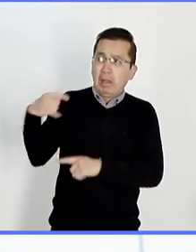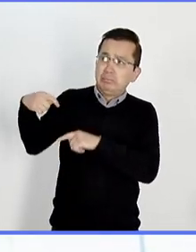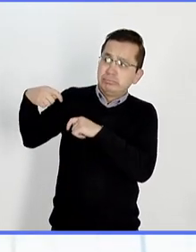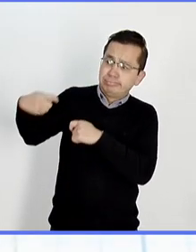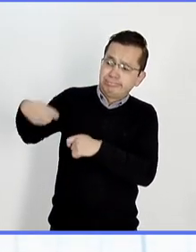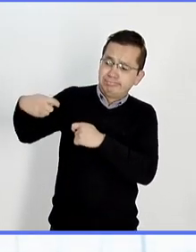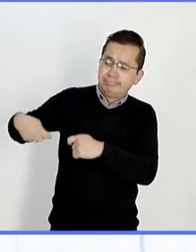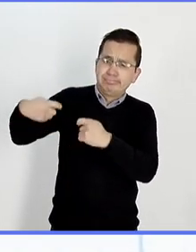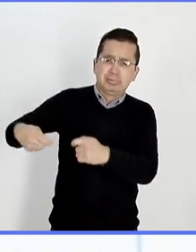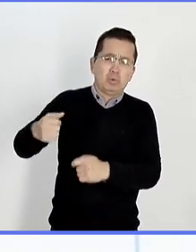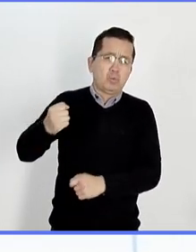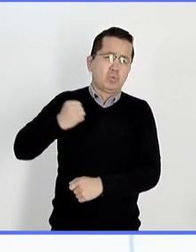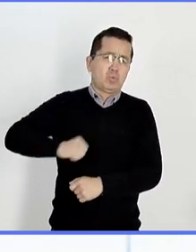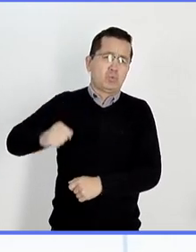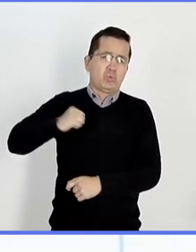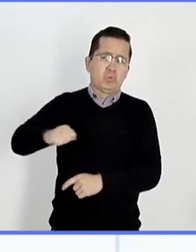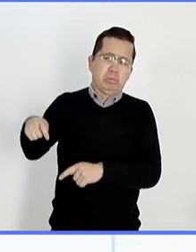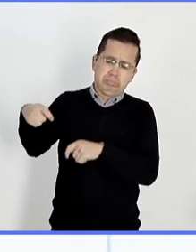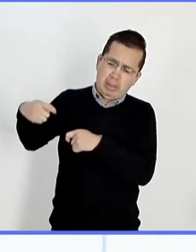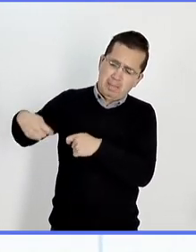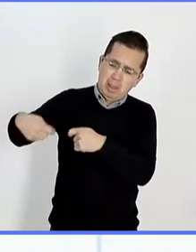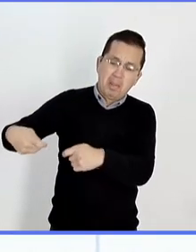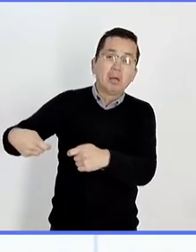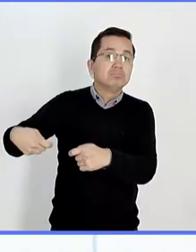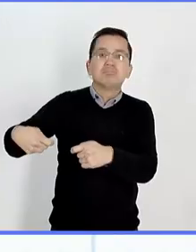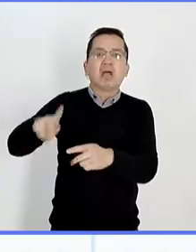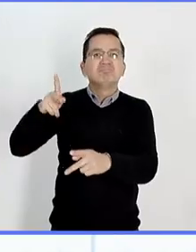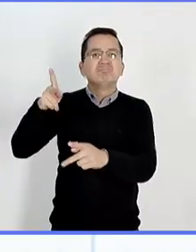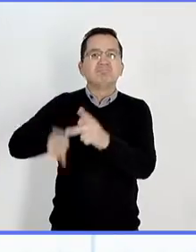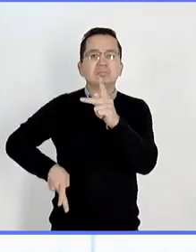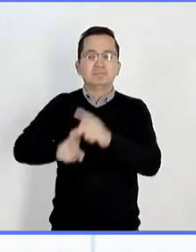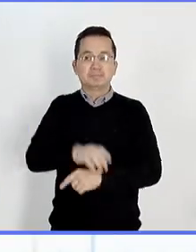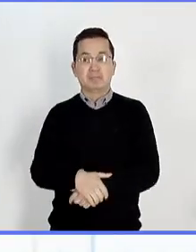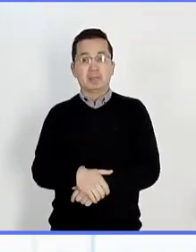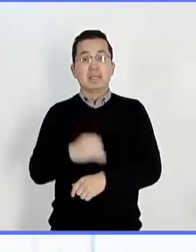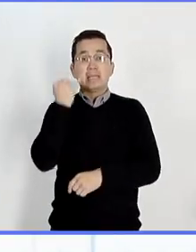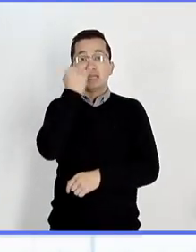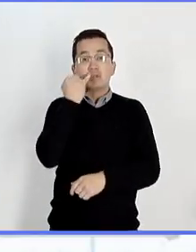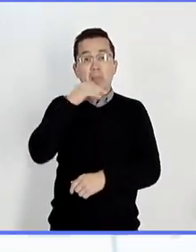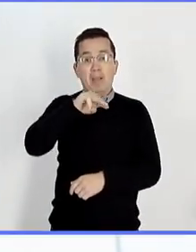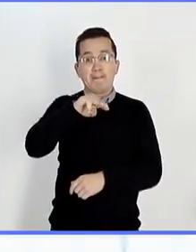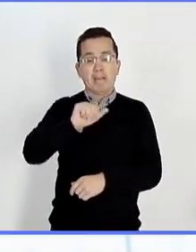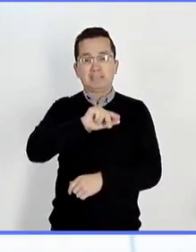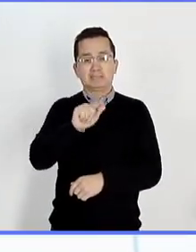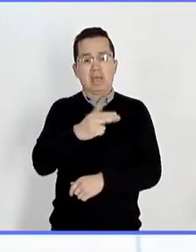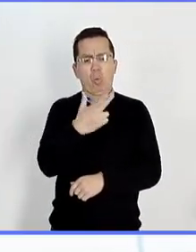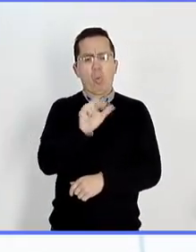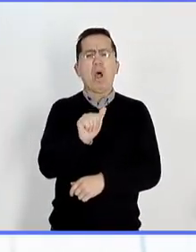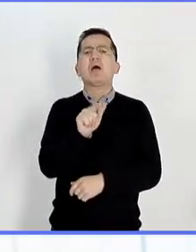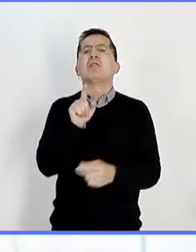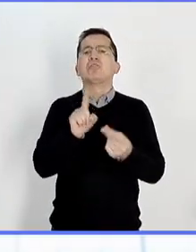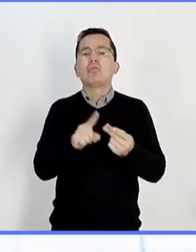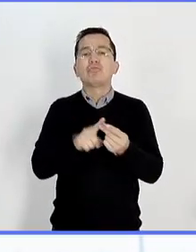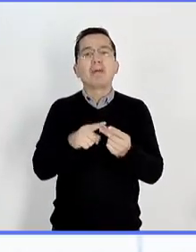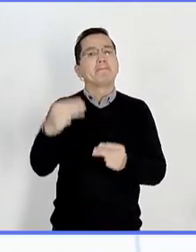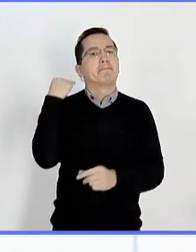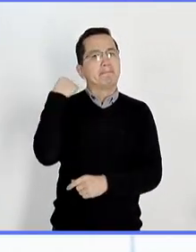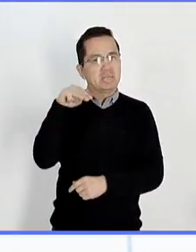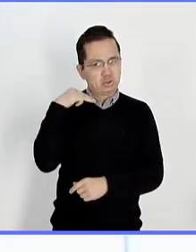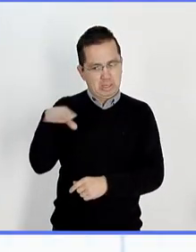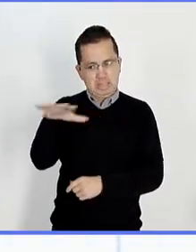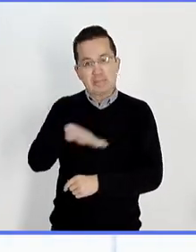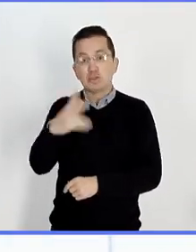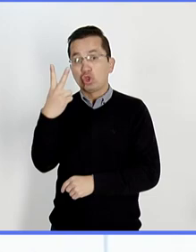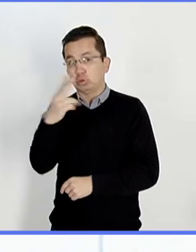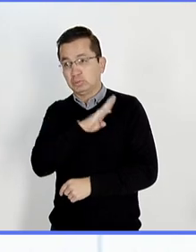generaciones, hasta que esta tradición se rompió. La lengua Mazahua se habla en dos municipios de Michoacán y en diez del Estado de